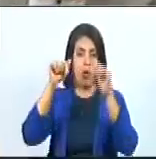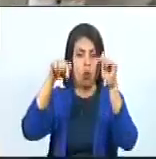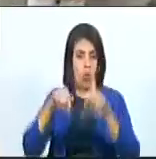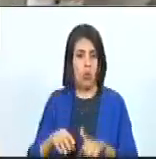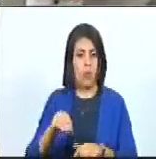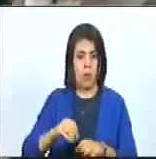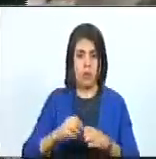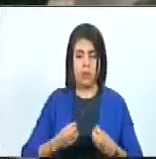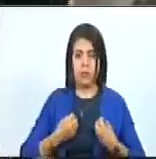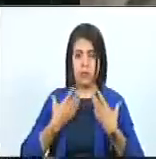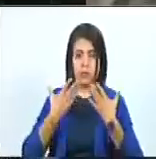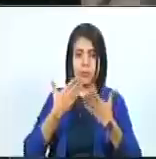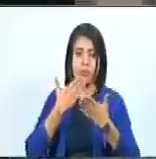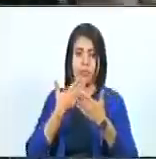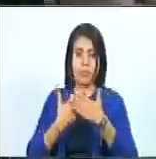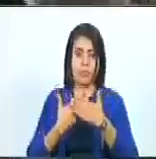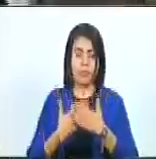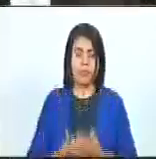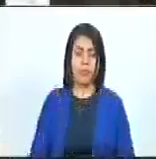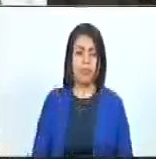más vivos que nunca. Muchas gracias.